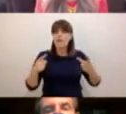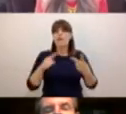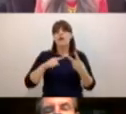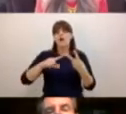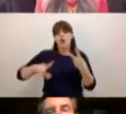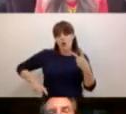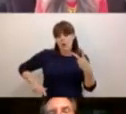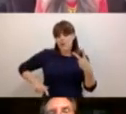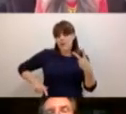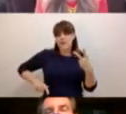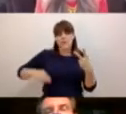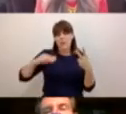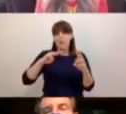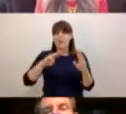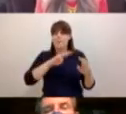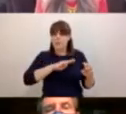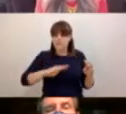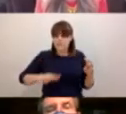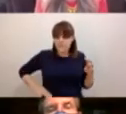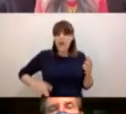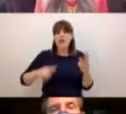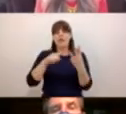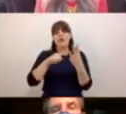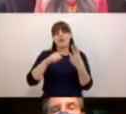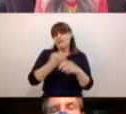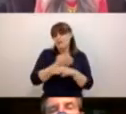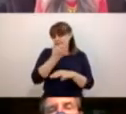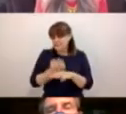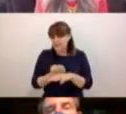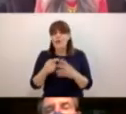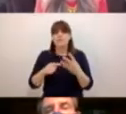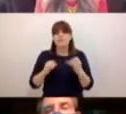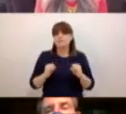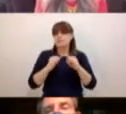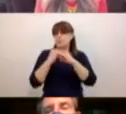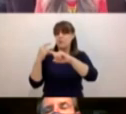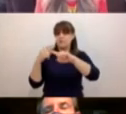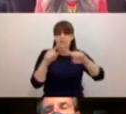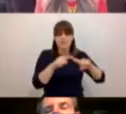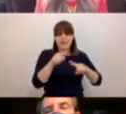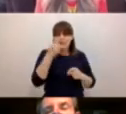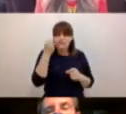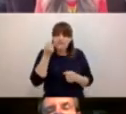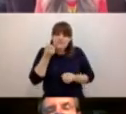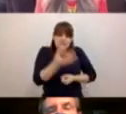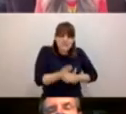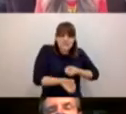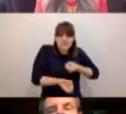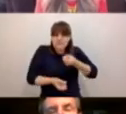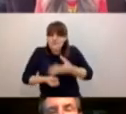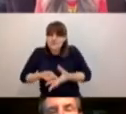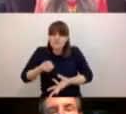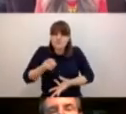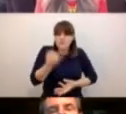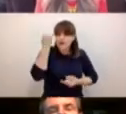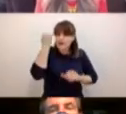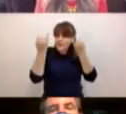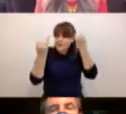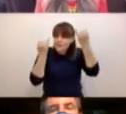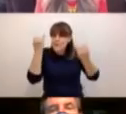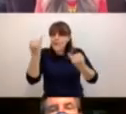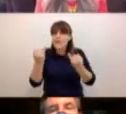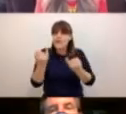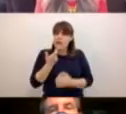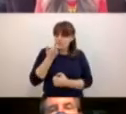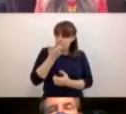municipales, estatales, institutos y asociaciones que han aportado su creatividad, tiempo, dinero, para que todos,